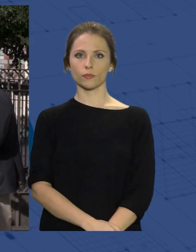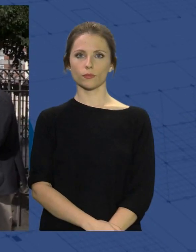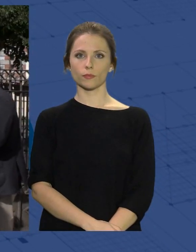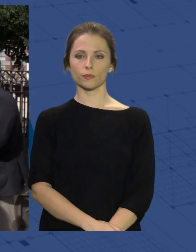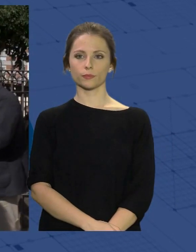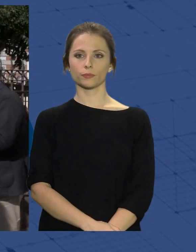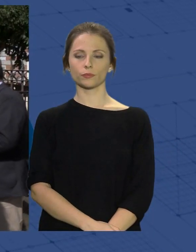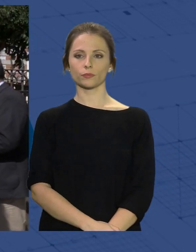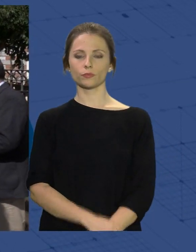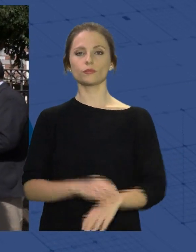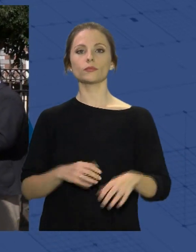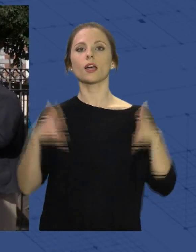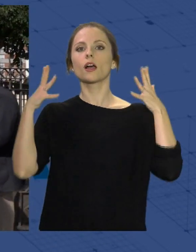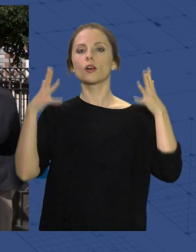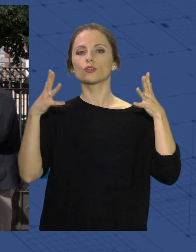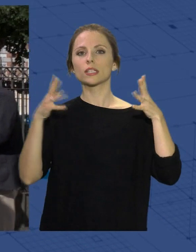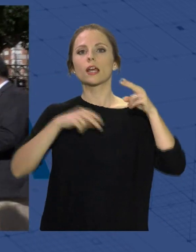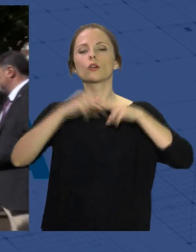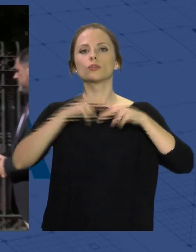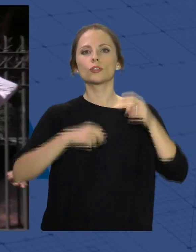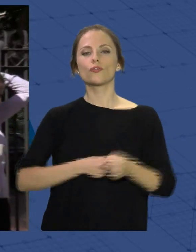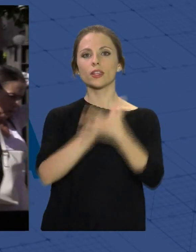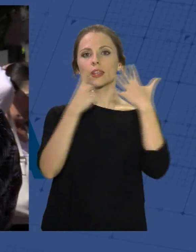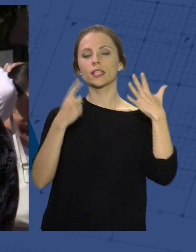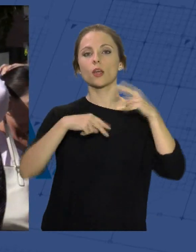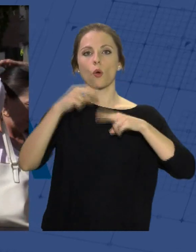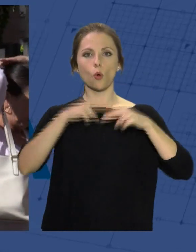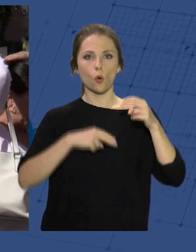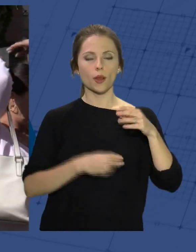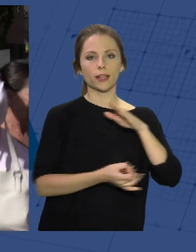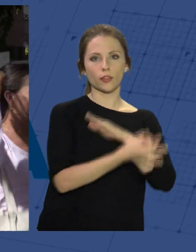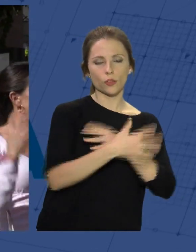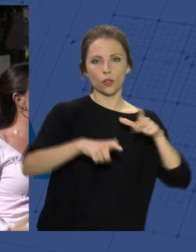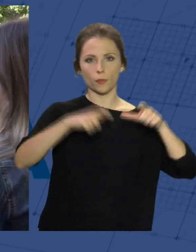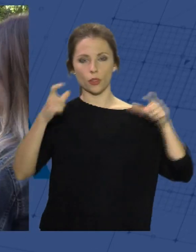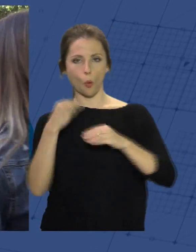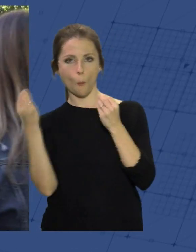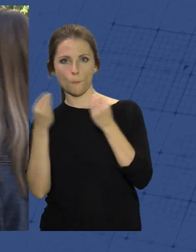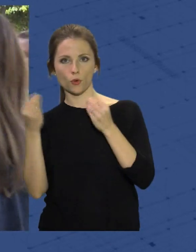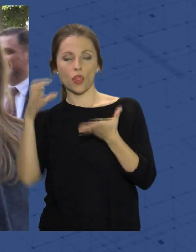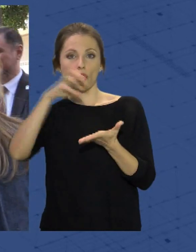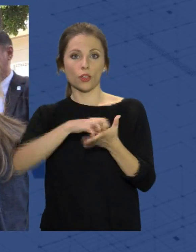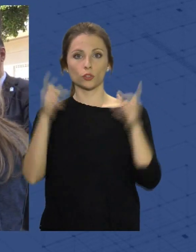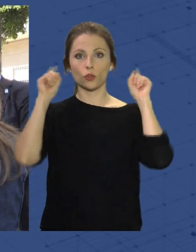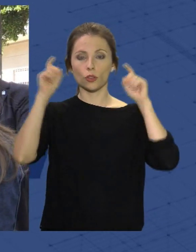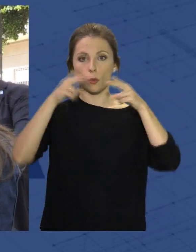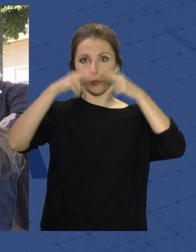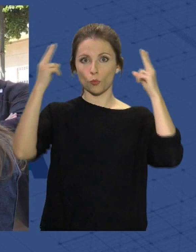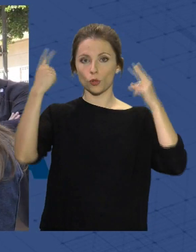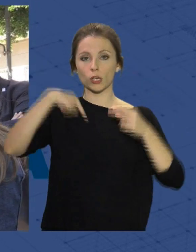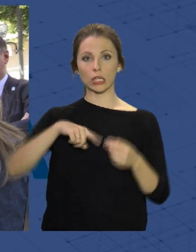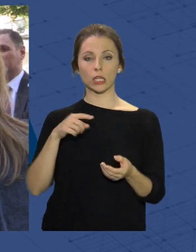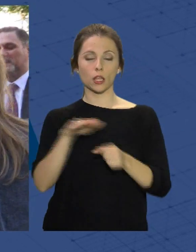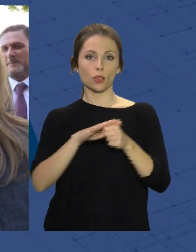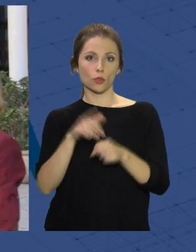La consejería tiene en construcción 16 obras de creación, ampliación o mejora de centros educativos públicos en nuestra ciudad,